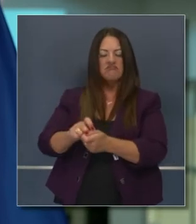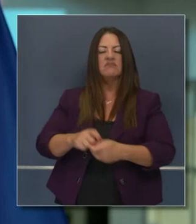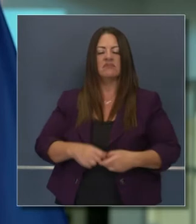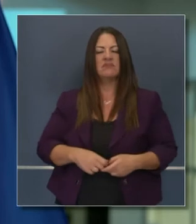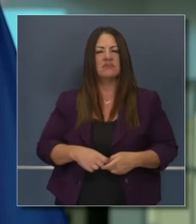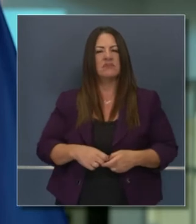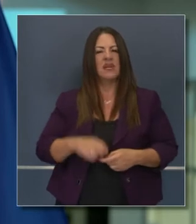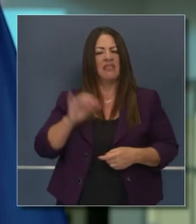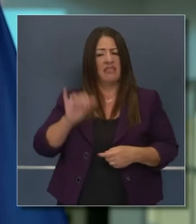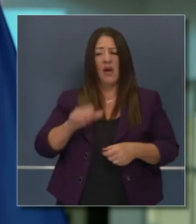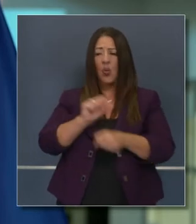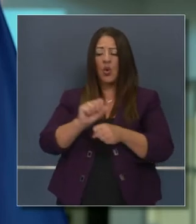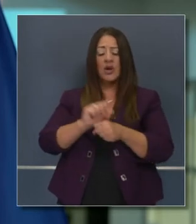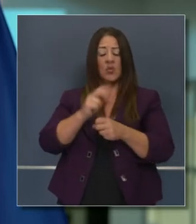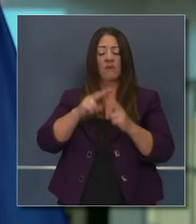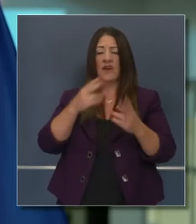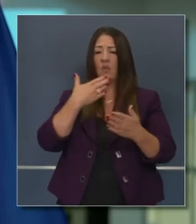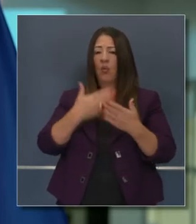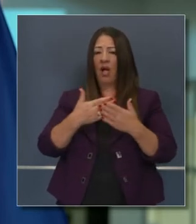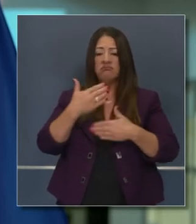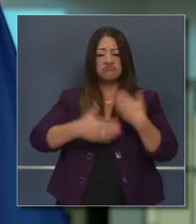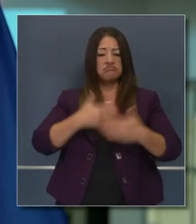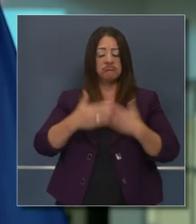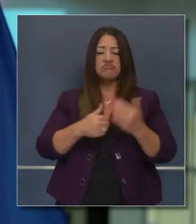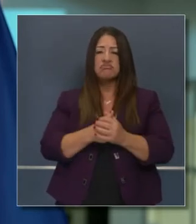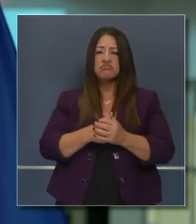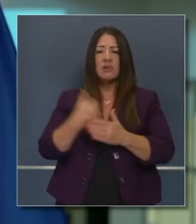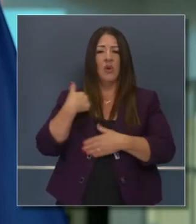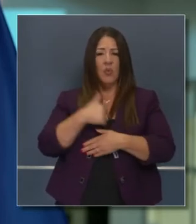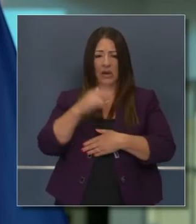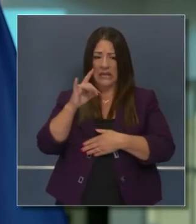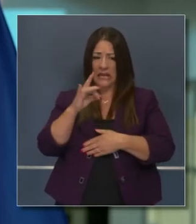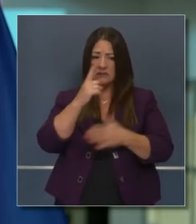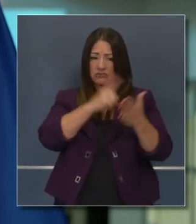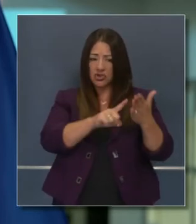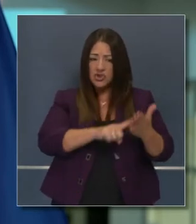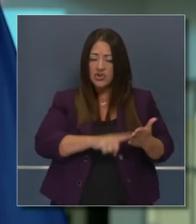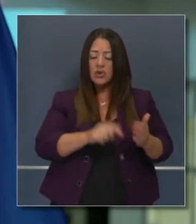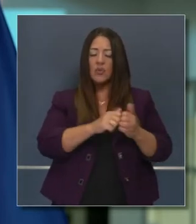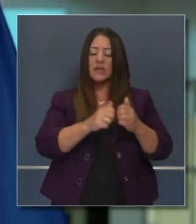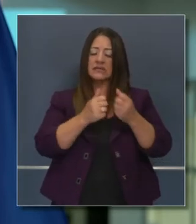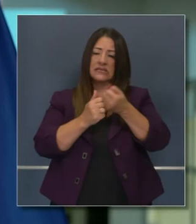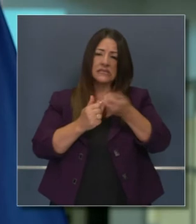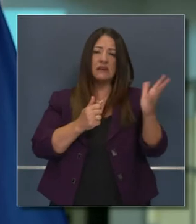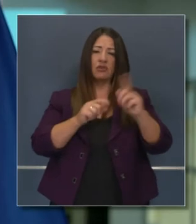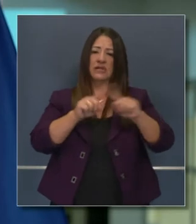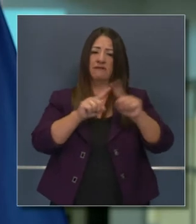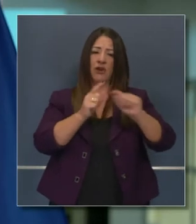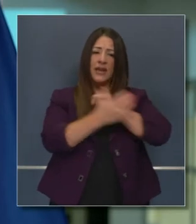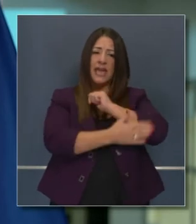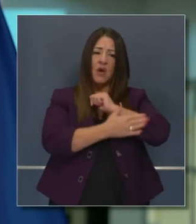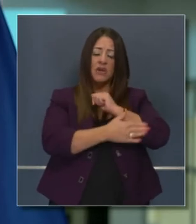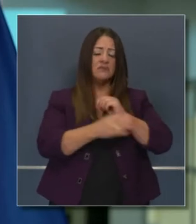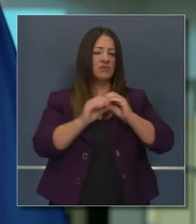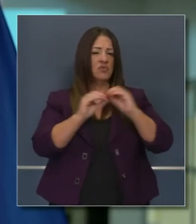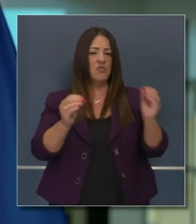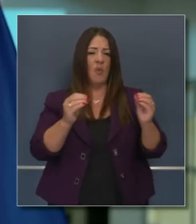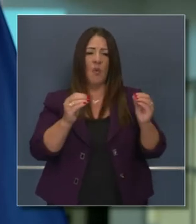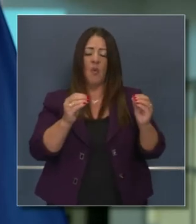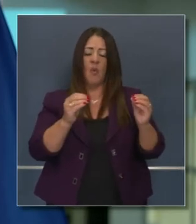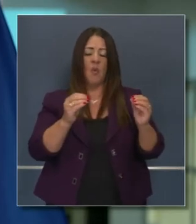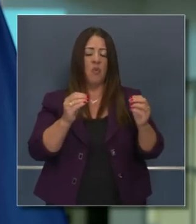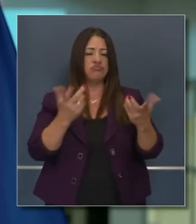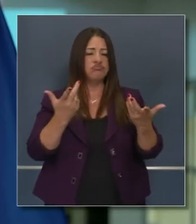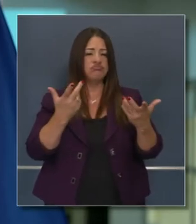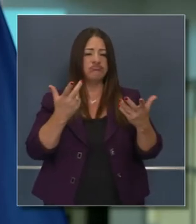que implementamos funcionó realmente muy bien. Y pudimos trabajar con un número de condados sin